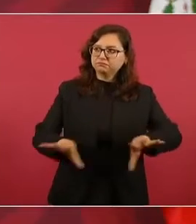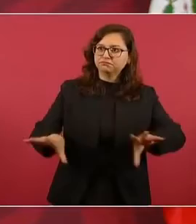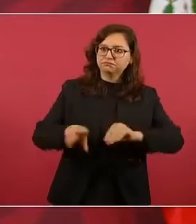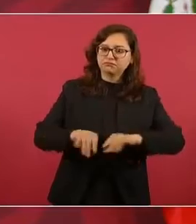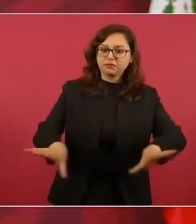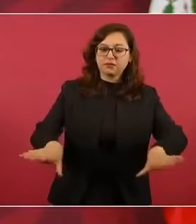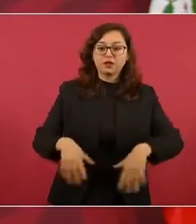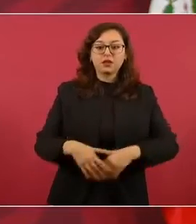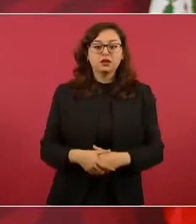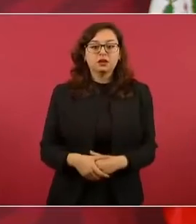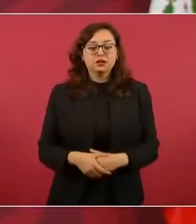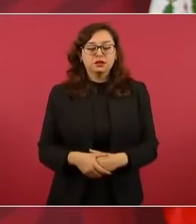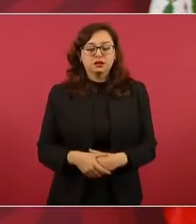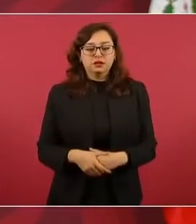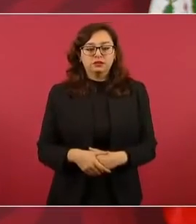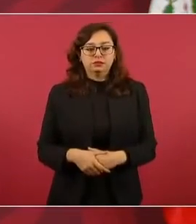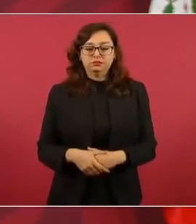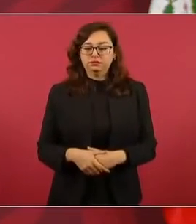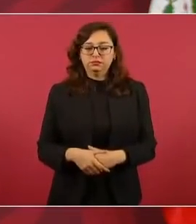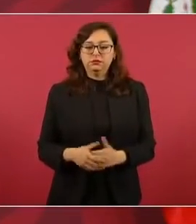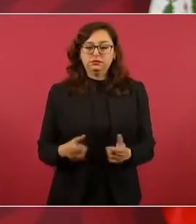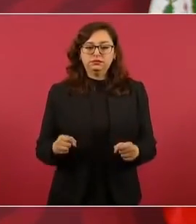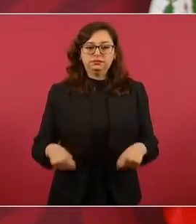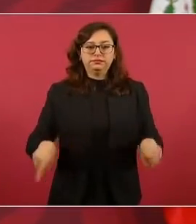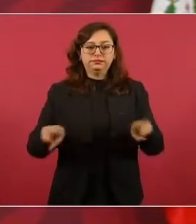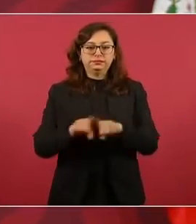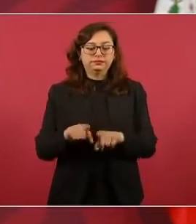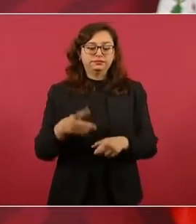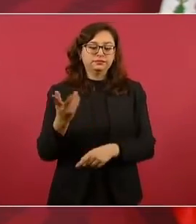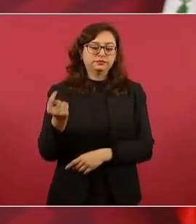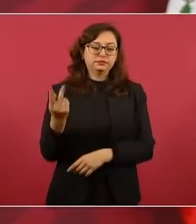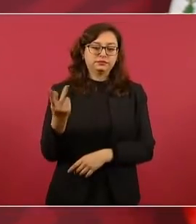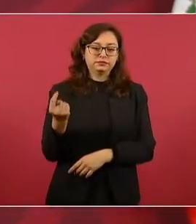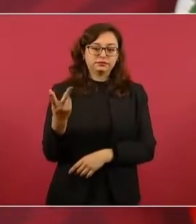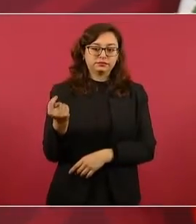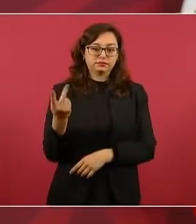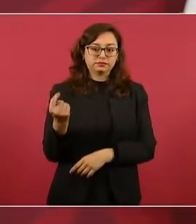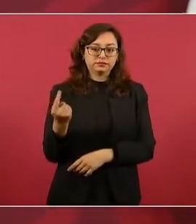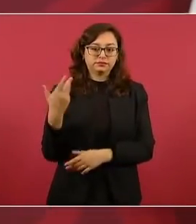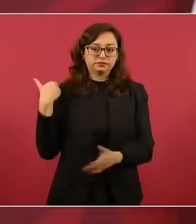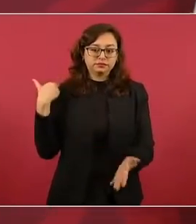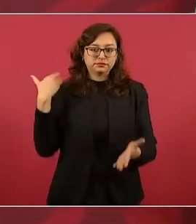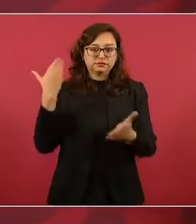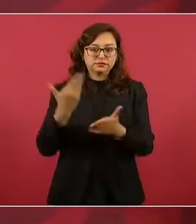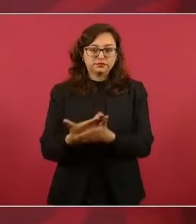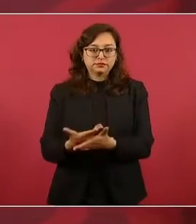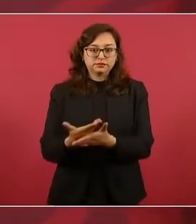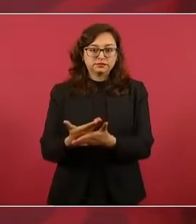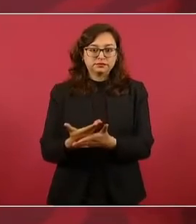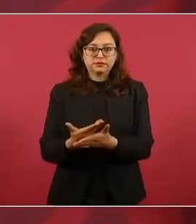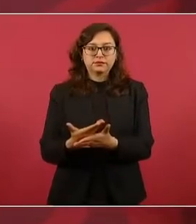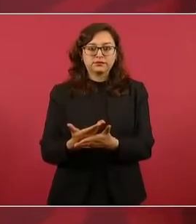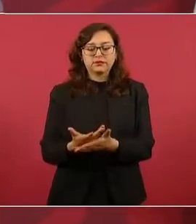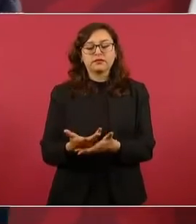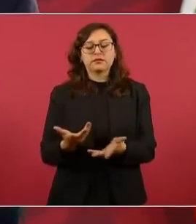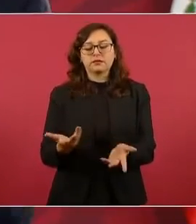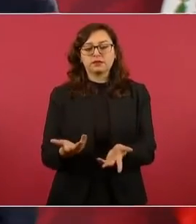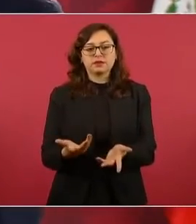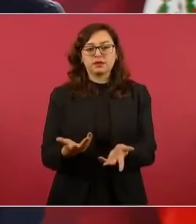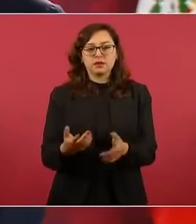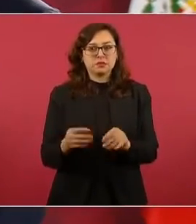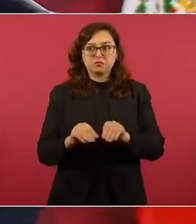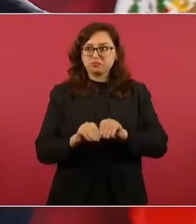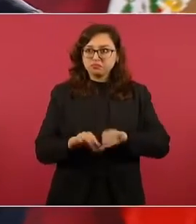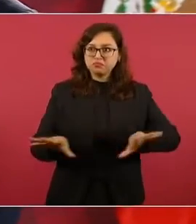Lo mismo que la televisión en los últimos tiempos, yo recuerdo que me dijo un